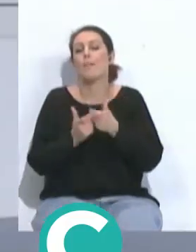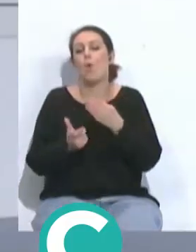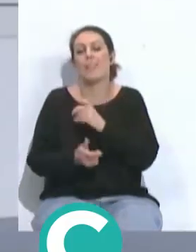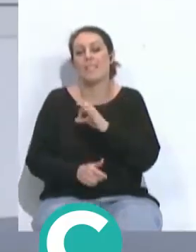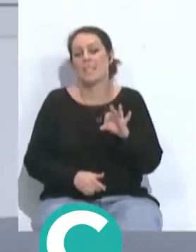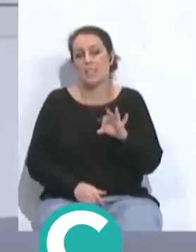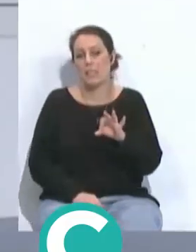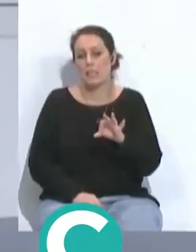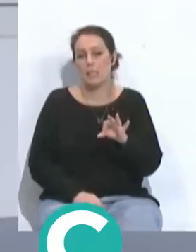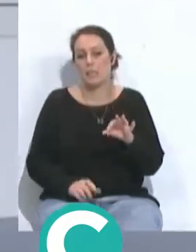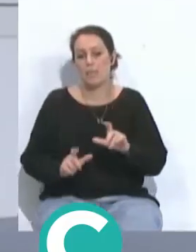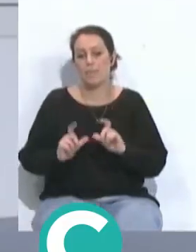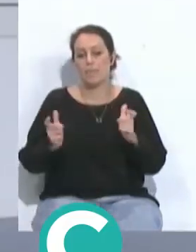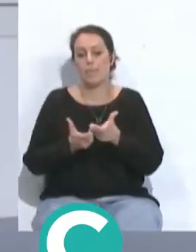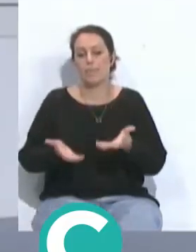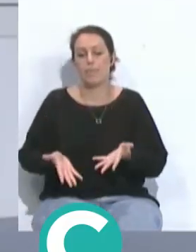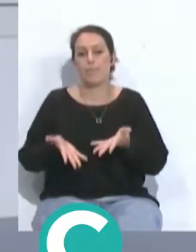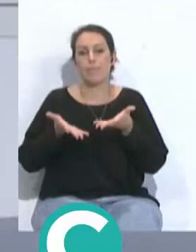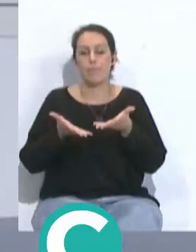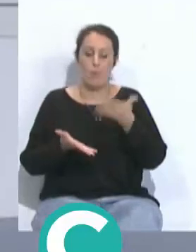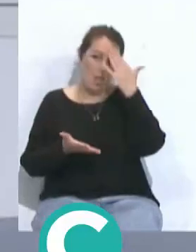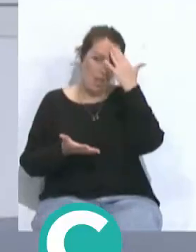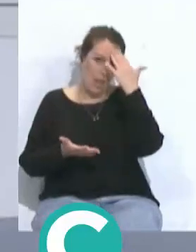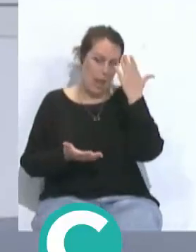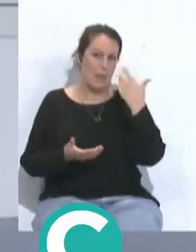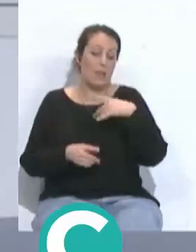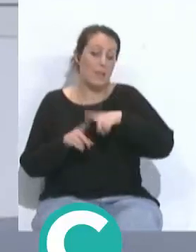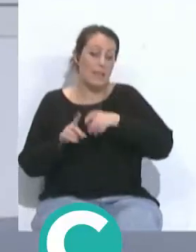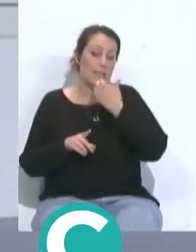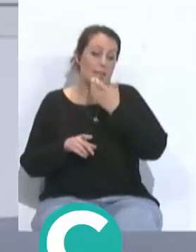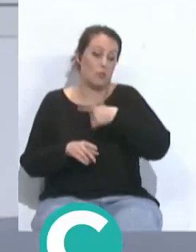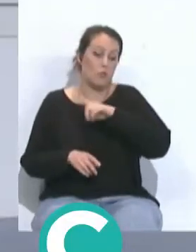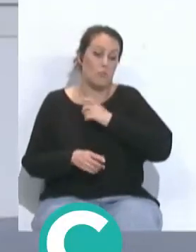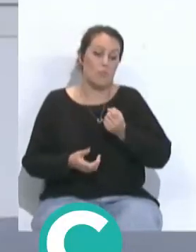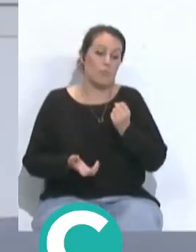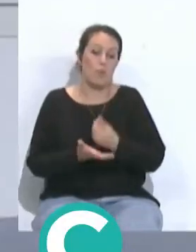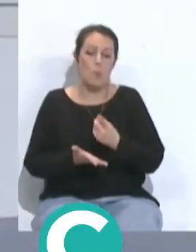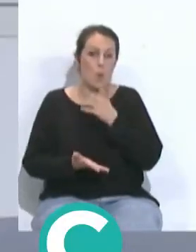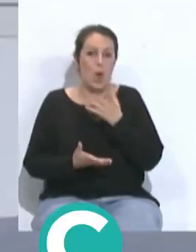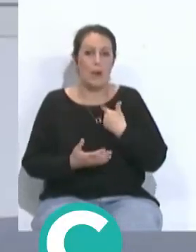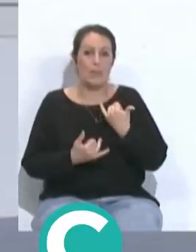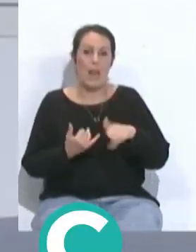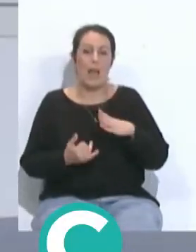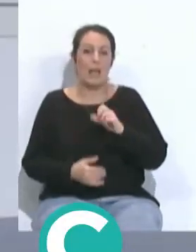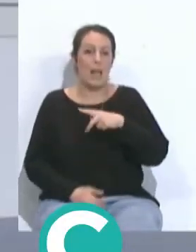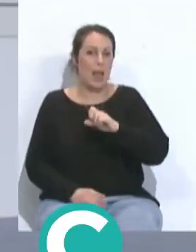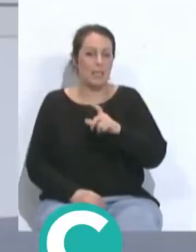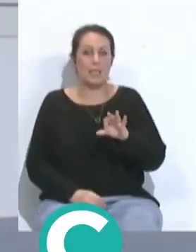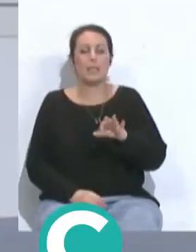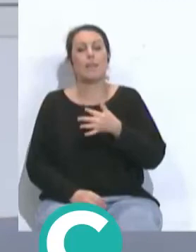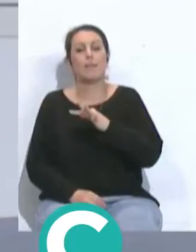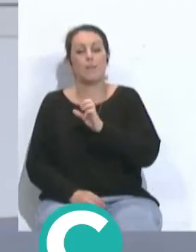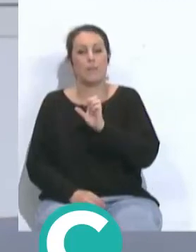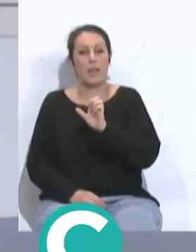inicial que saque el equipo verde y blanco según si nosotros apostamos porque al final Canales y Fekir